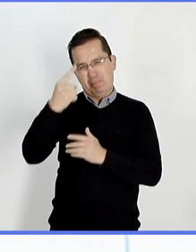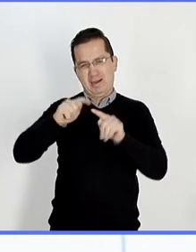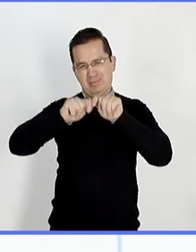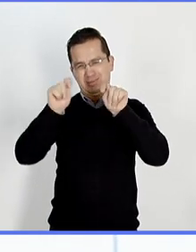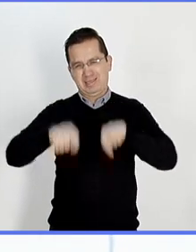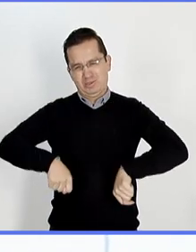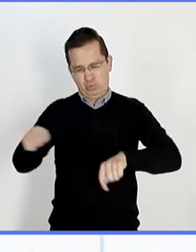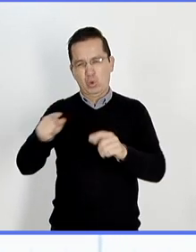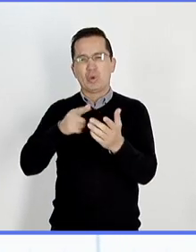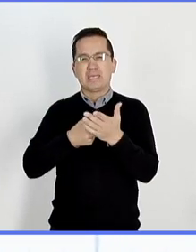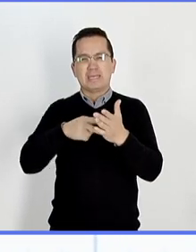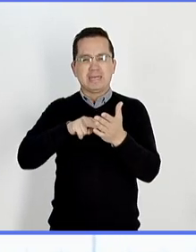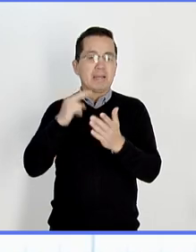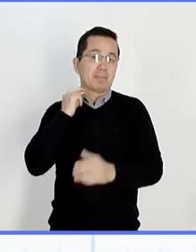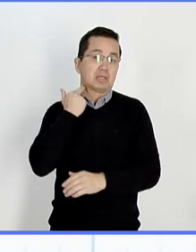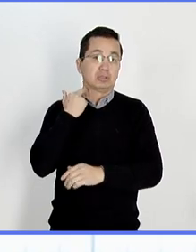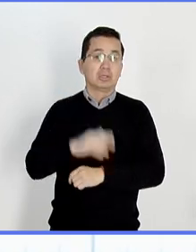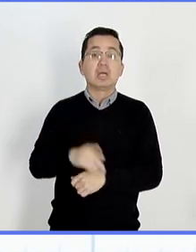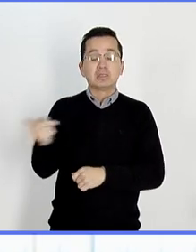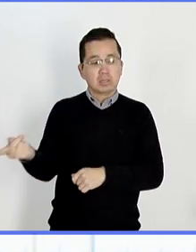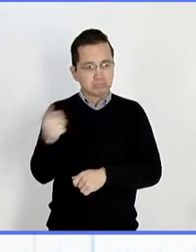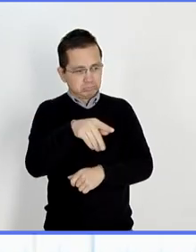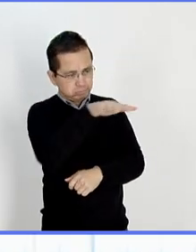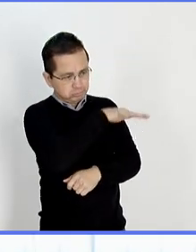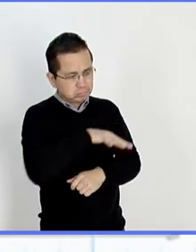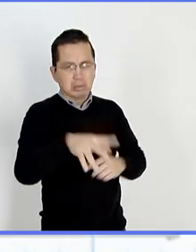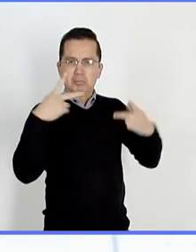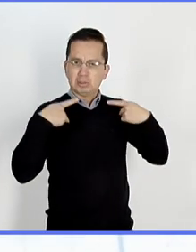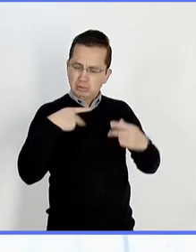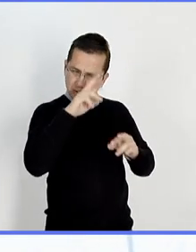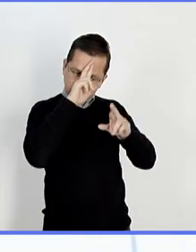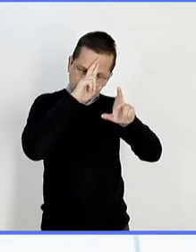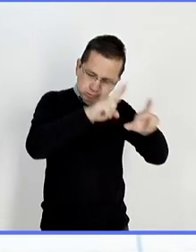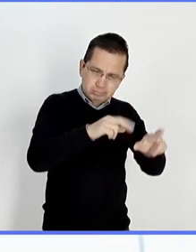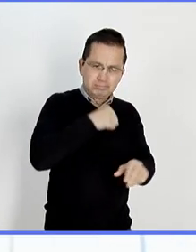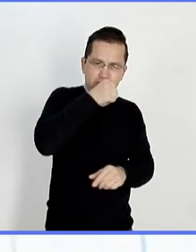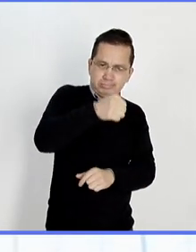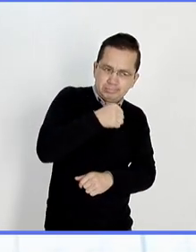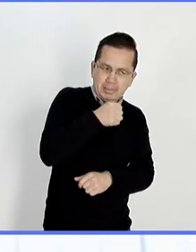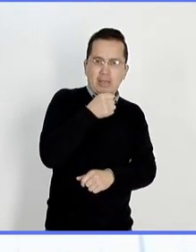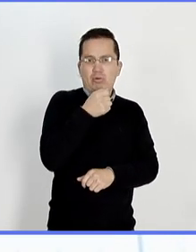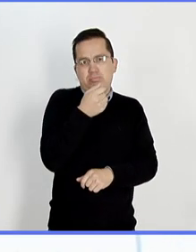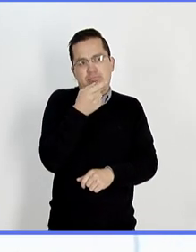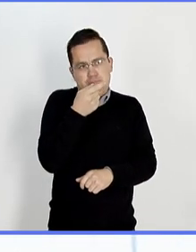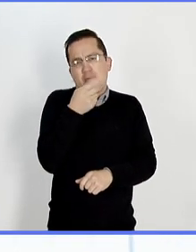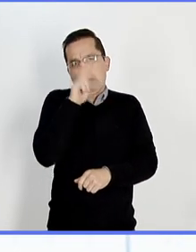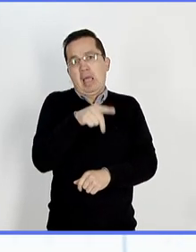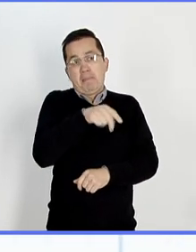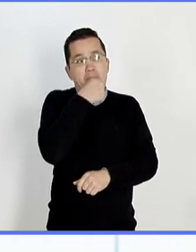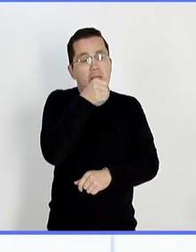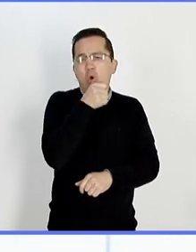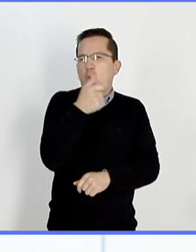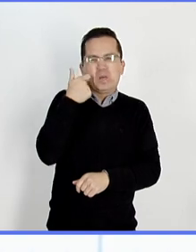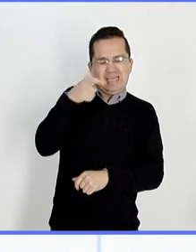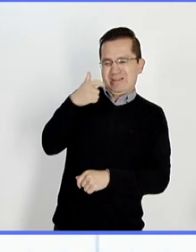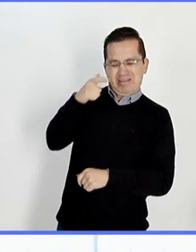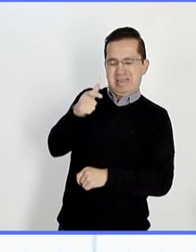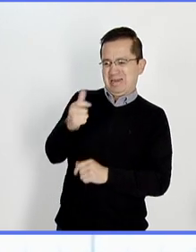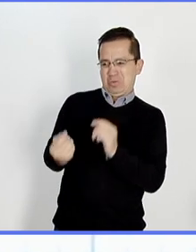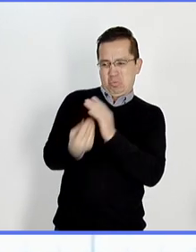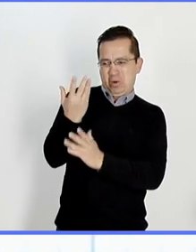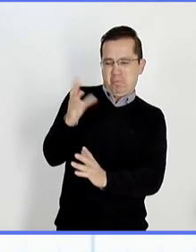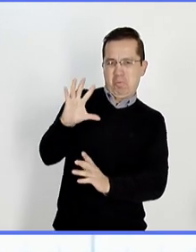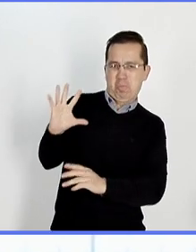mucho de su espíritu a los ancianos o tíos, quienes a pesar de estar renuentes a las nuevas tecnologías, accedieron a grabar sus voces y